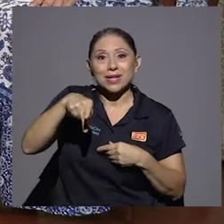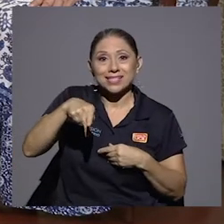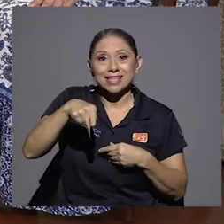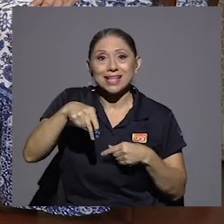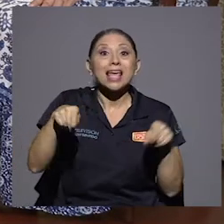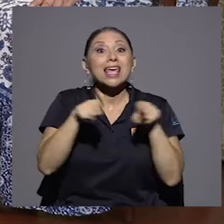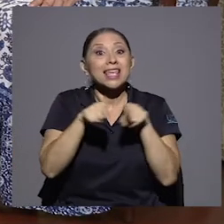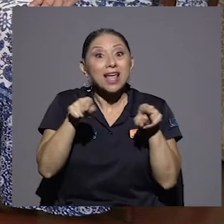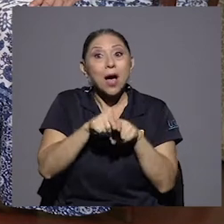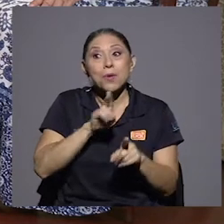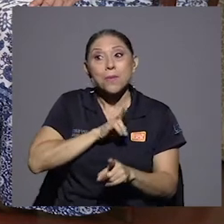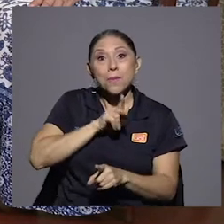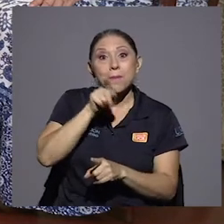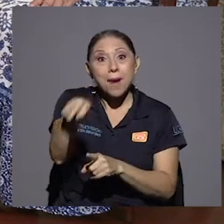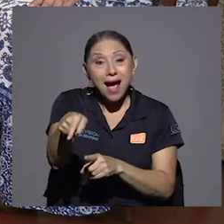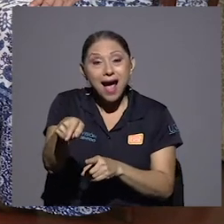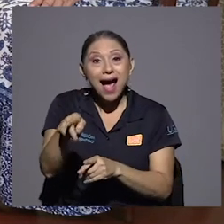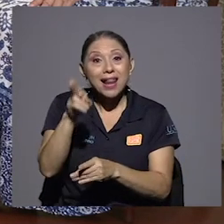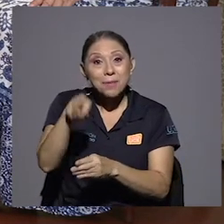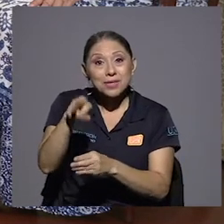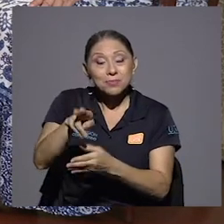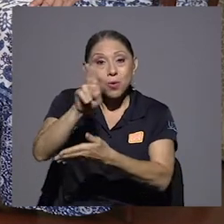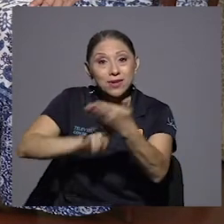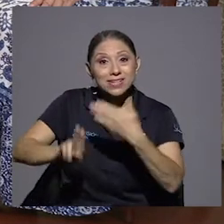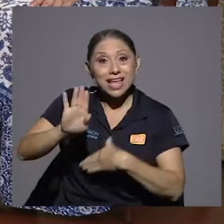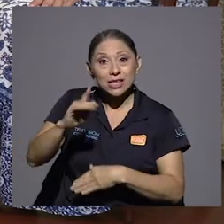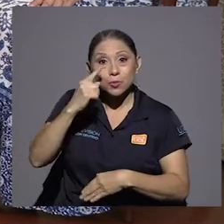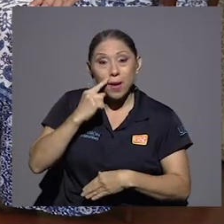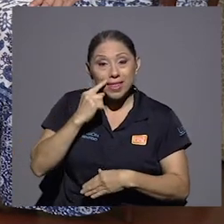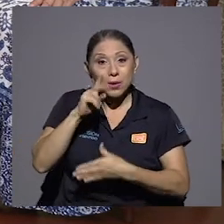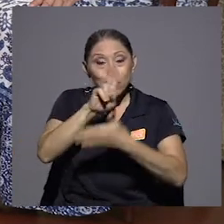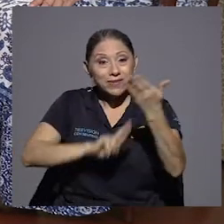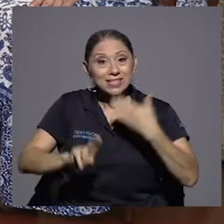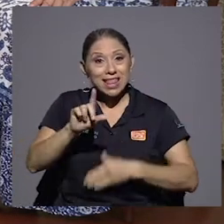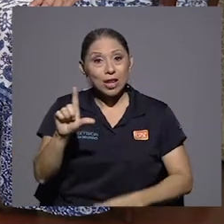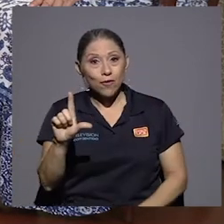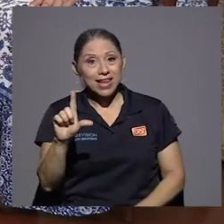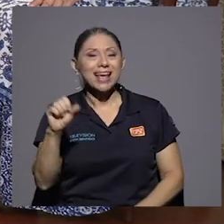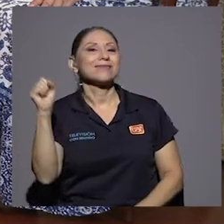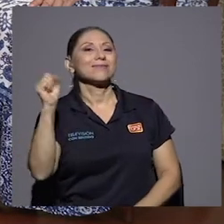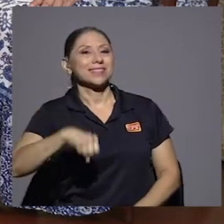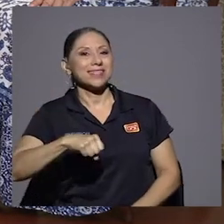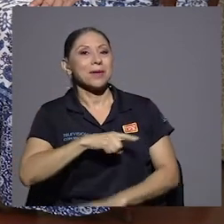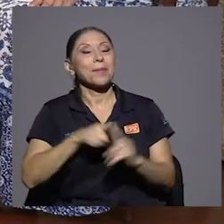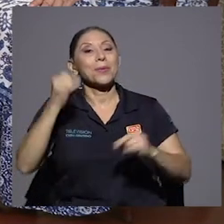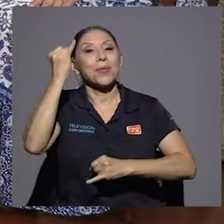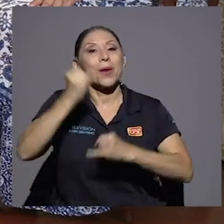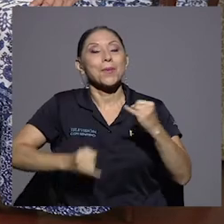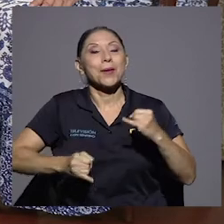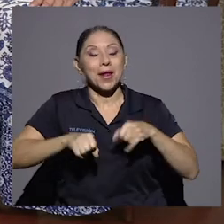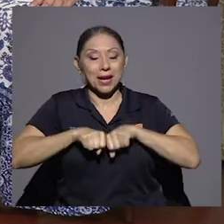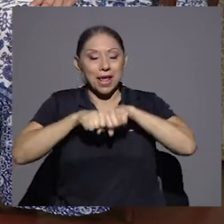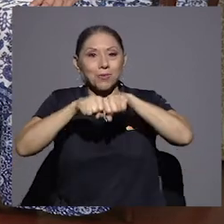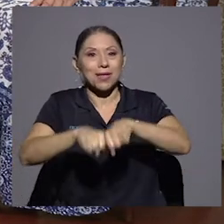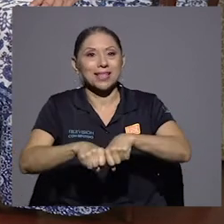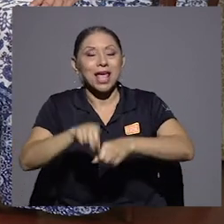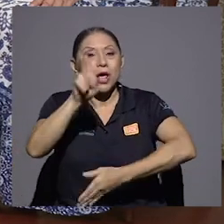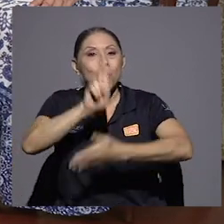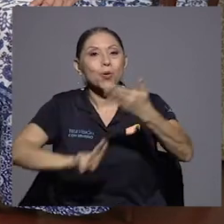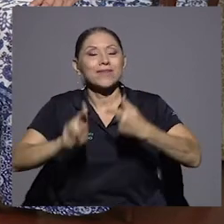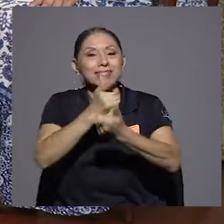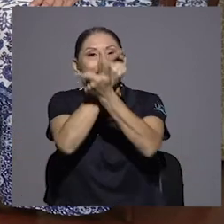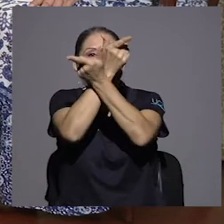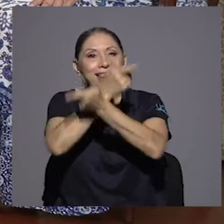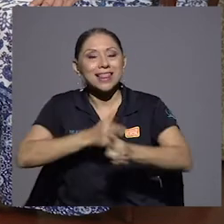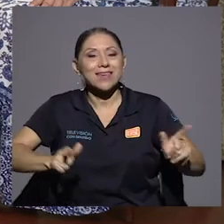universidad de su padre. Sí. La Universidad de Lobaina. De Lobaina. Pero termina grabándose en la Universidad Libre de Bruselas. Así es. El último año se